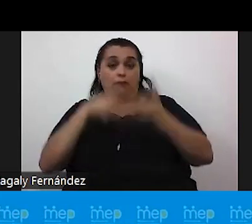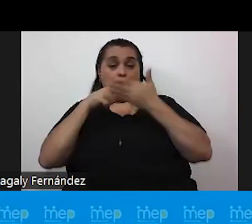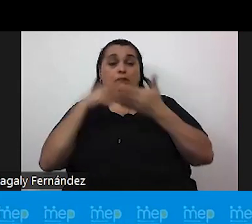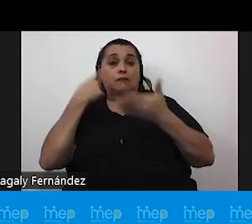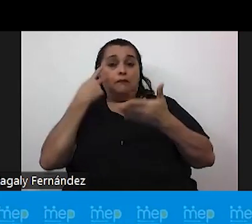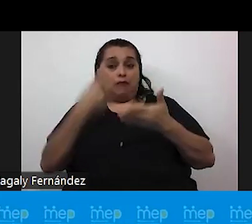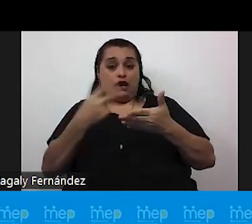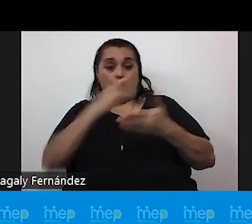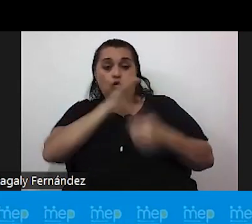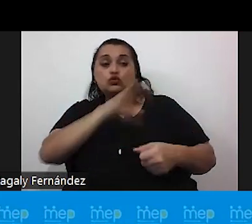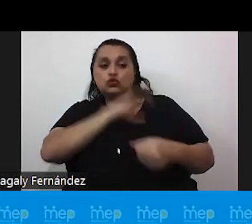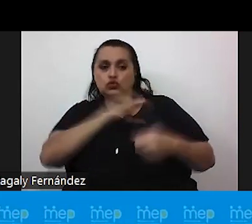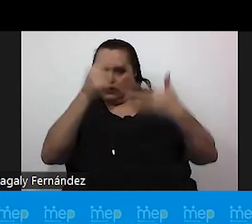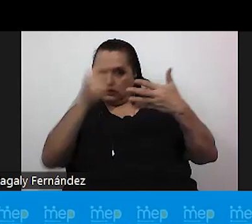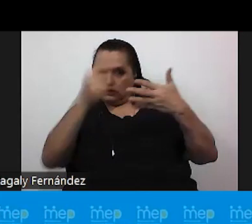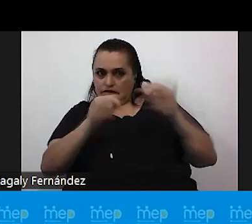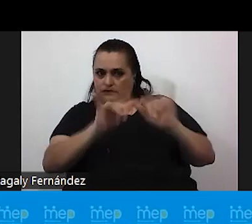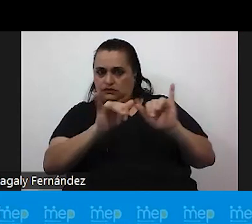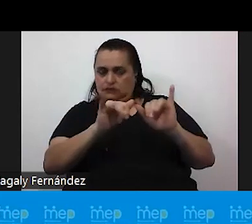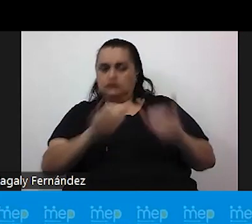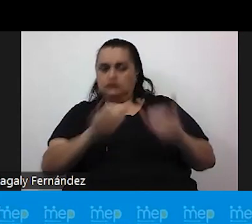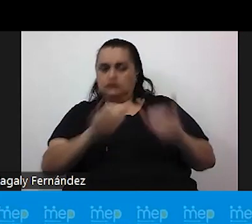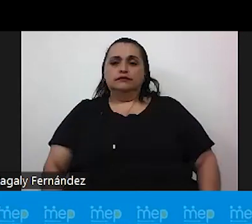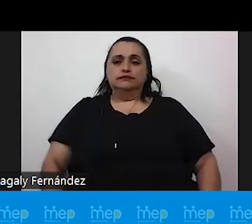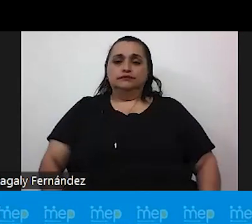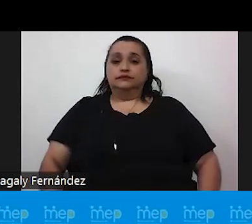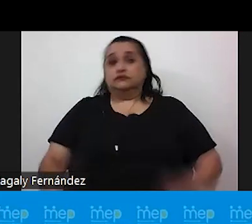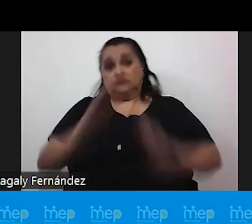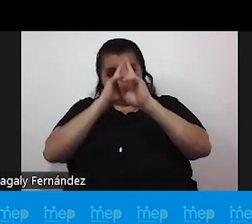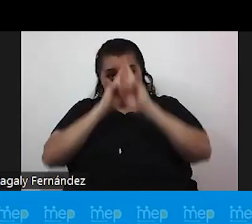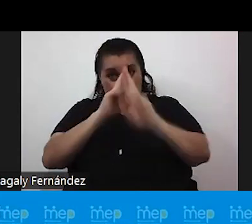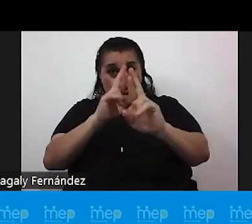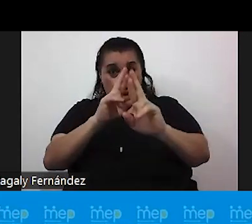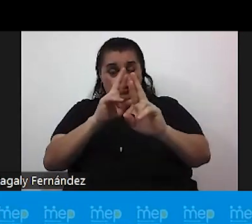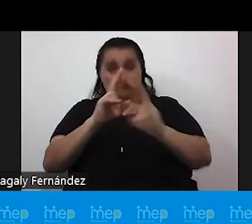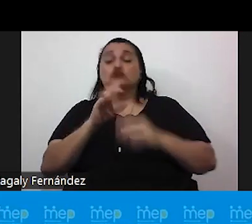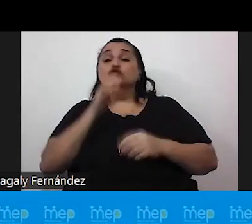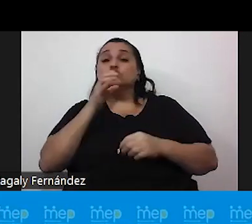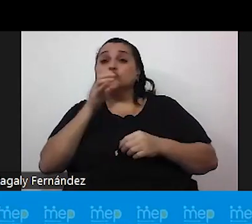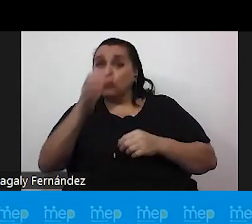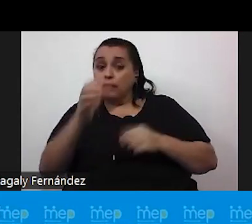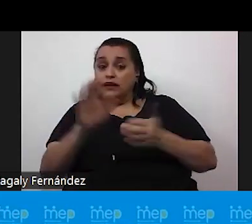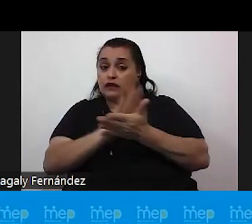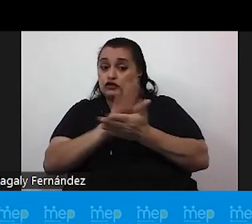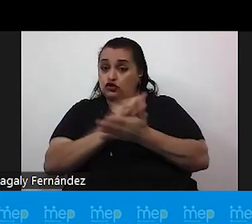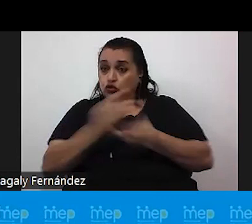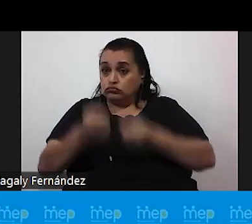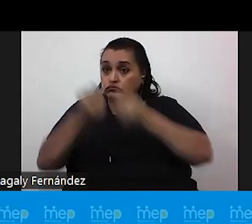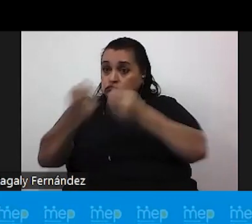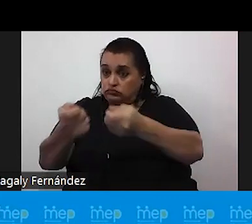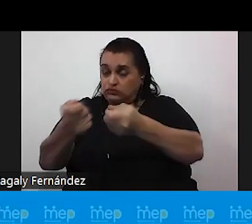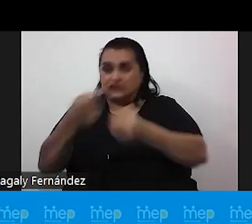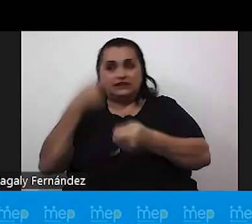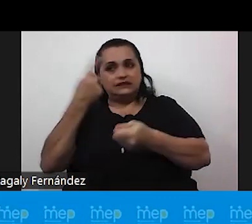conductas y siendo respetuosas de estas referencias siempre indiquemos